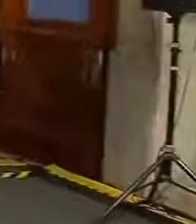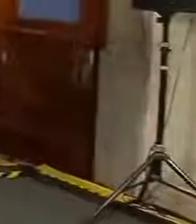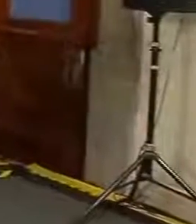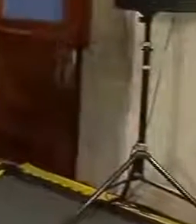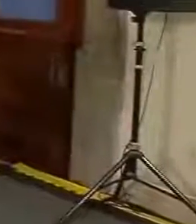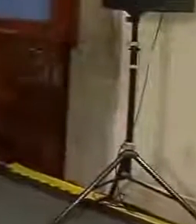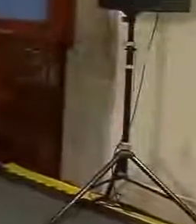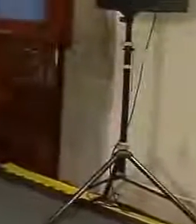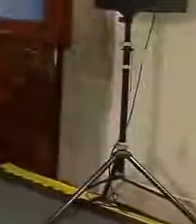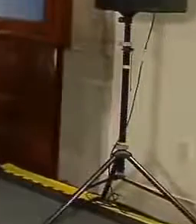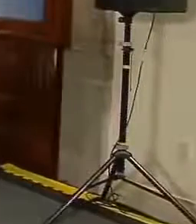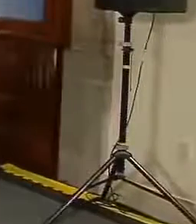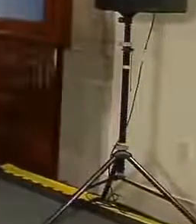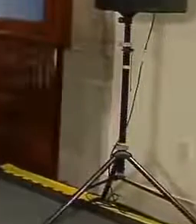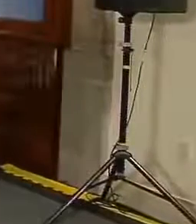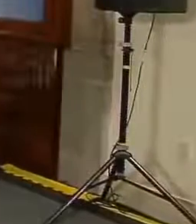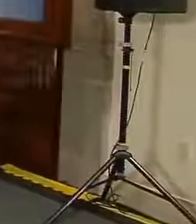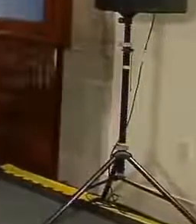gracias